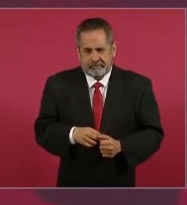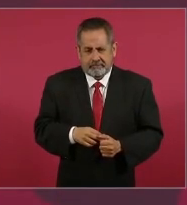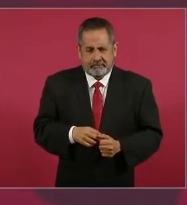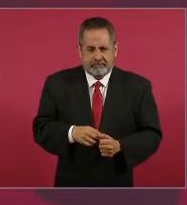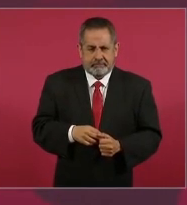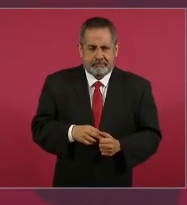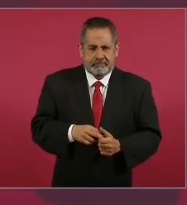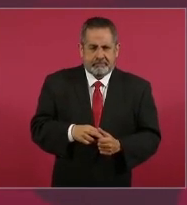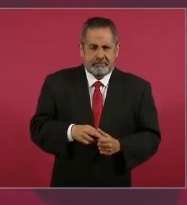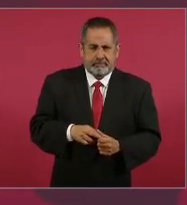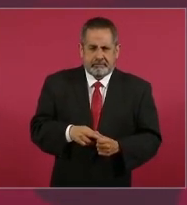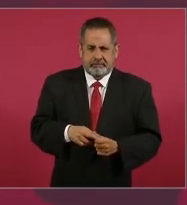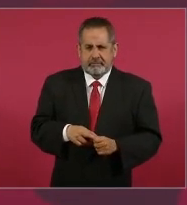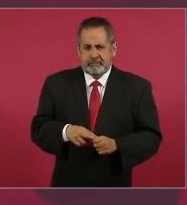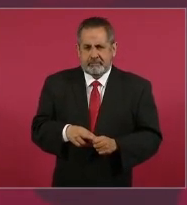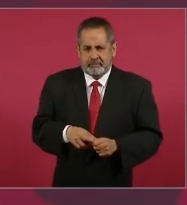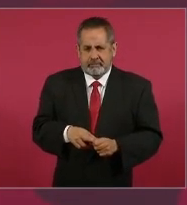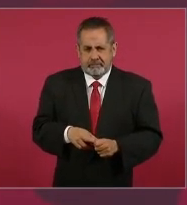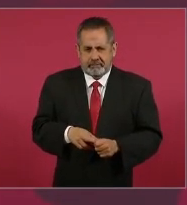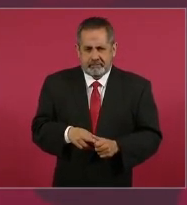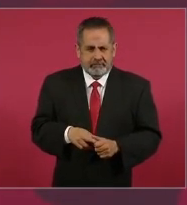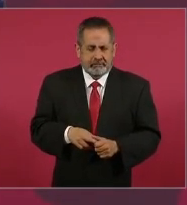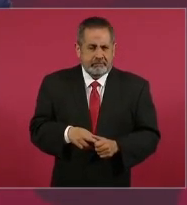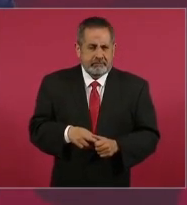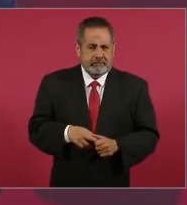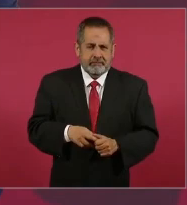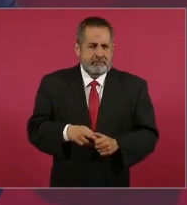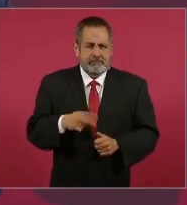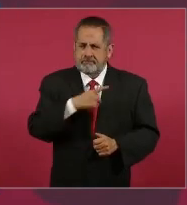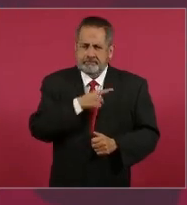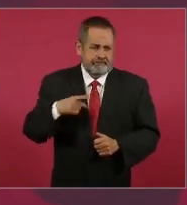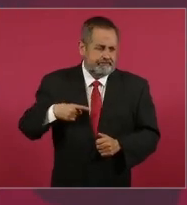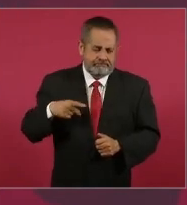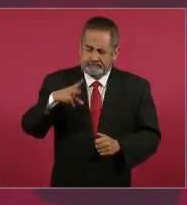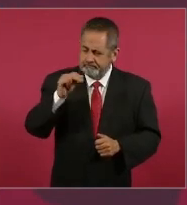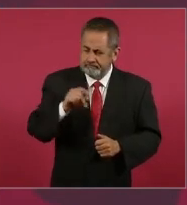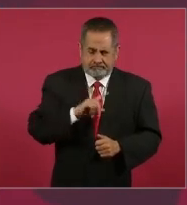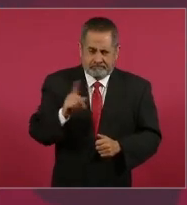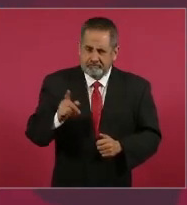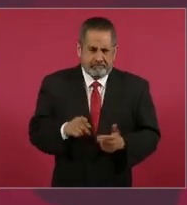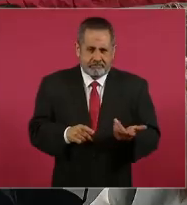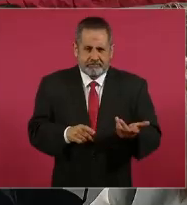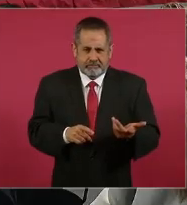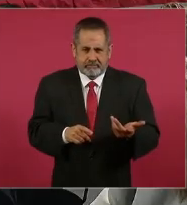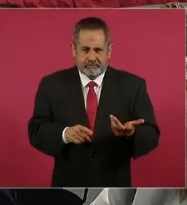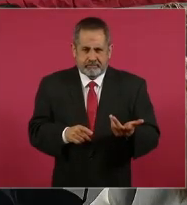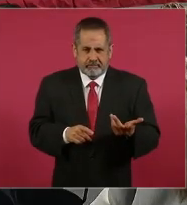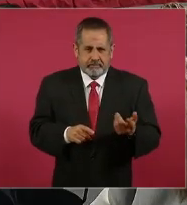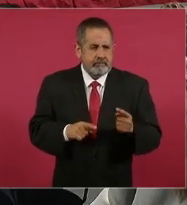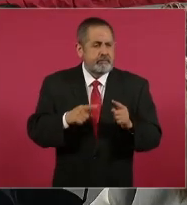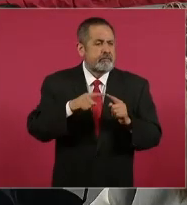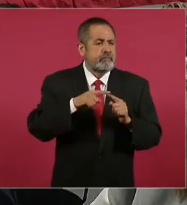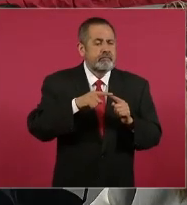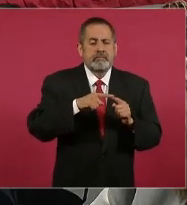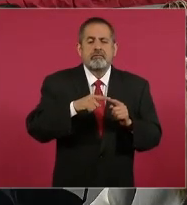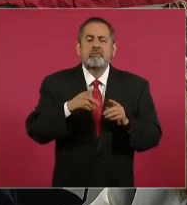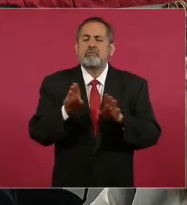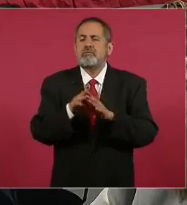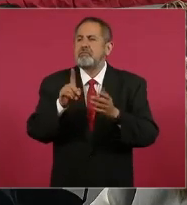de manera indebida, pues eso tiene un efecto de boomerang,